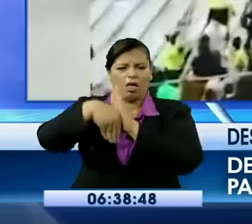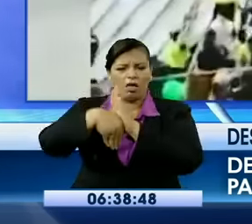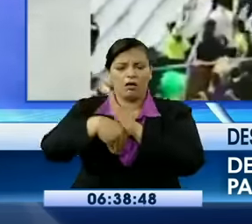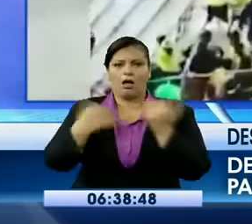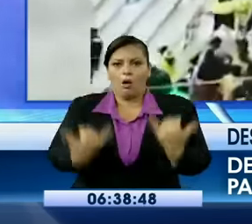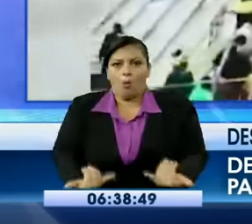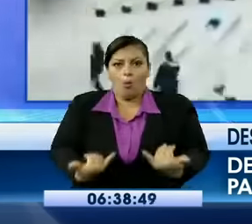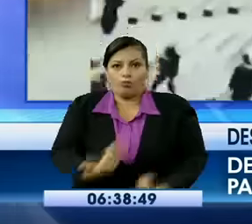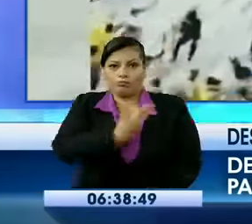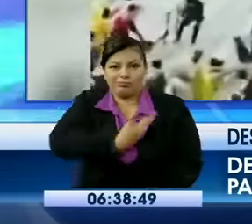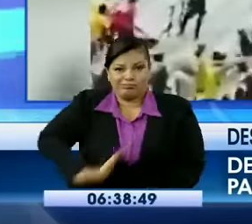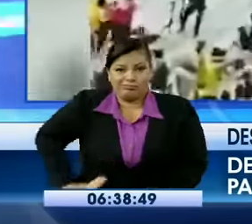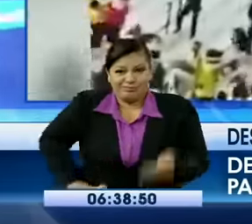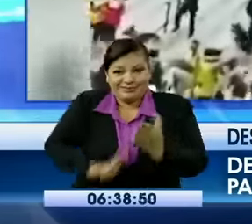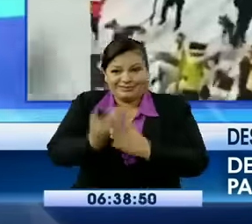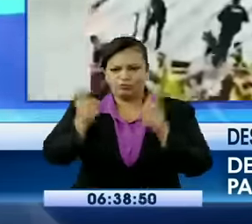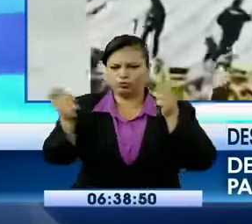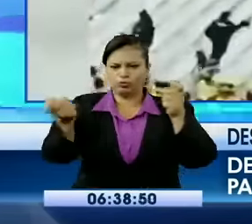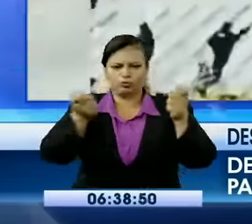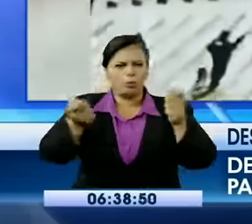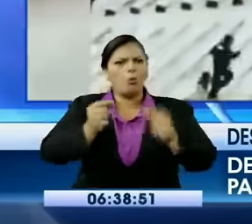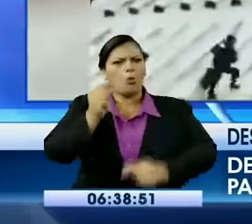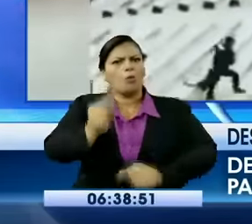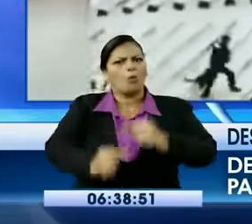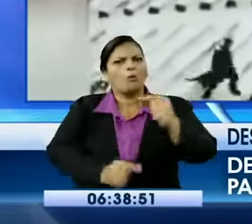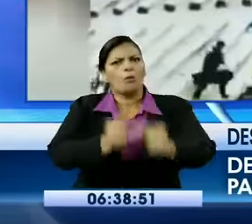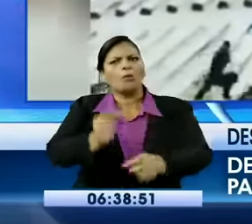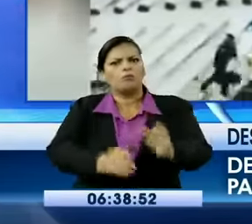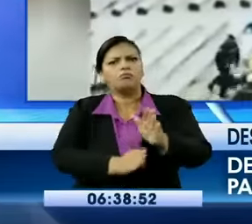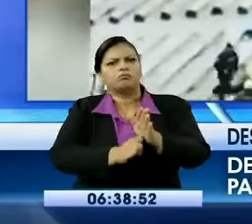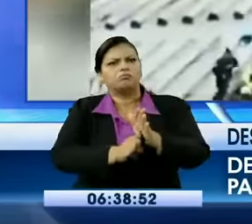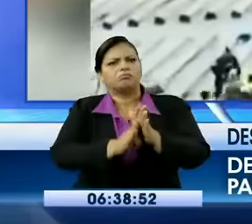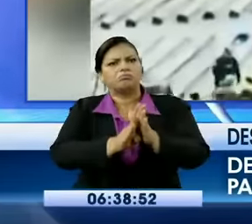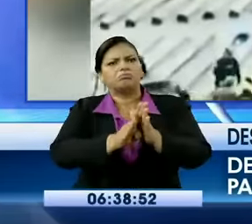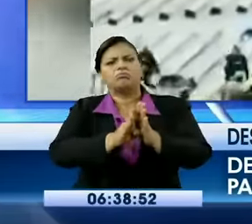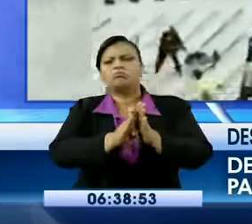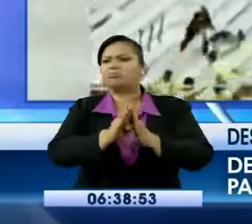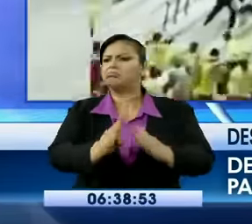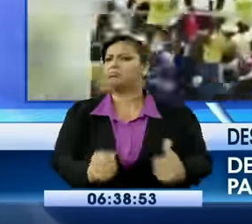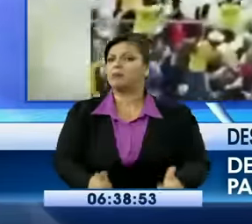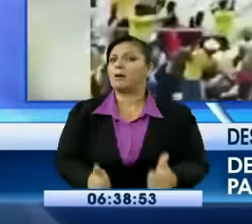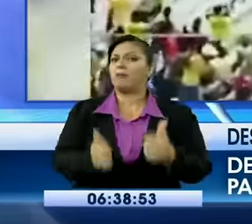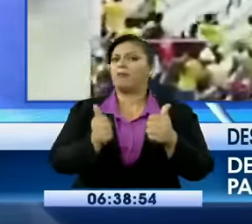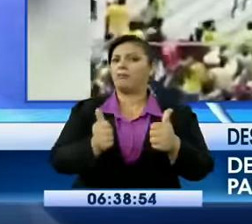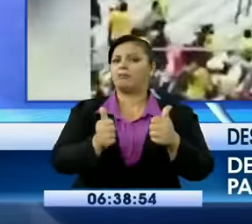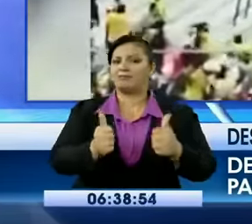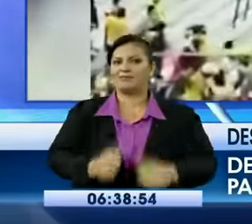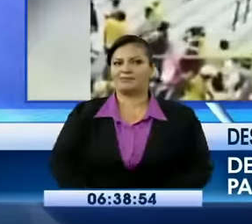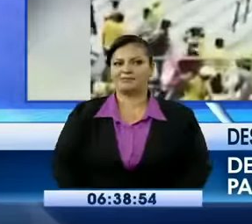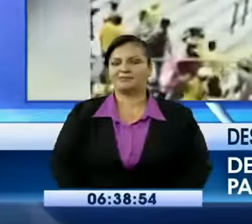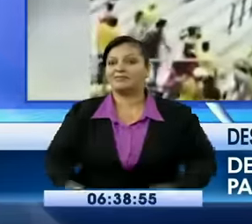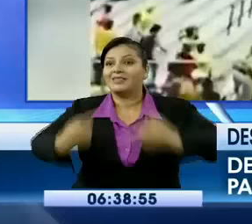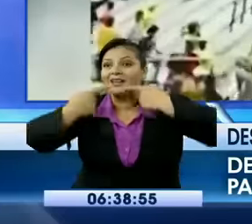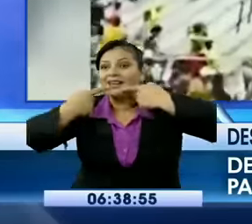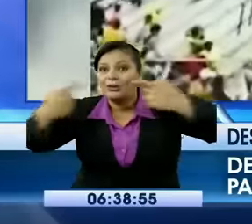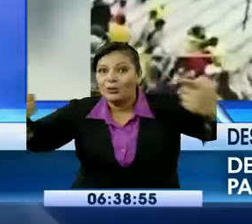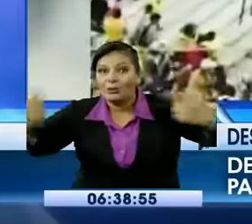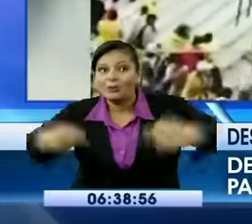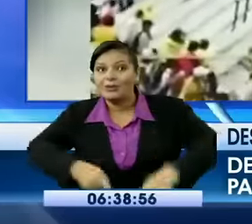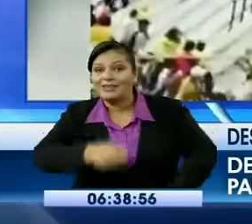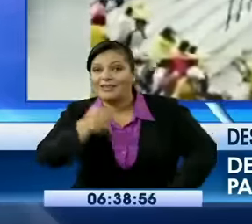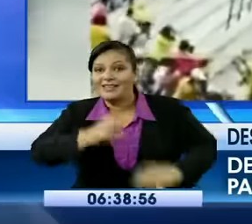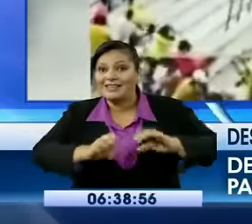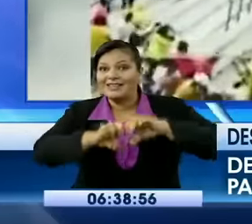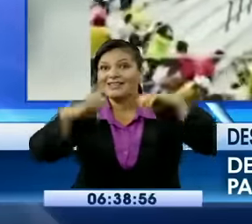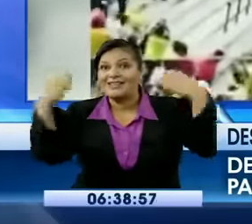Entonces, hizo una promoción. Entrada gratis con tu pareja, ¿verdad? Novia, amiga, enamorada,